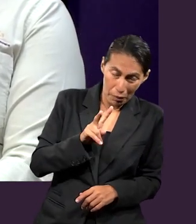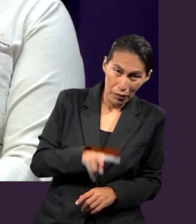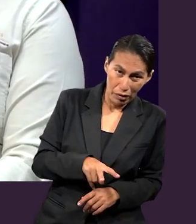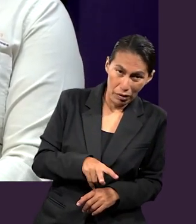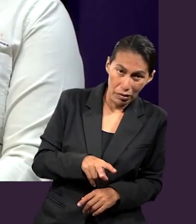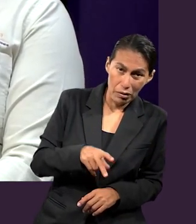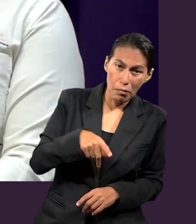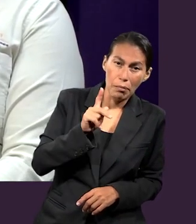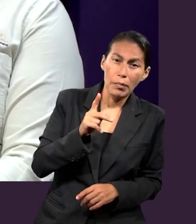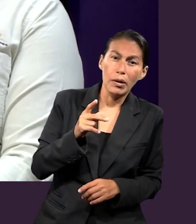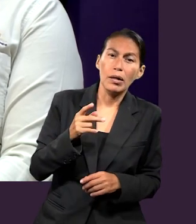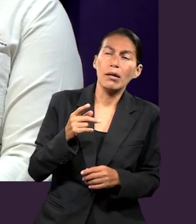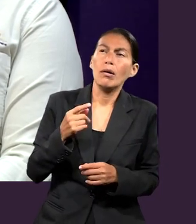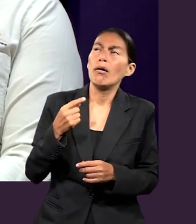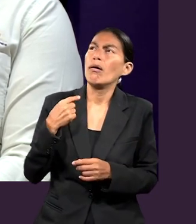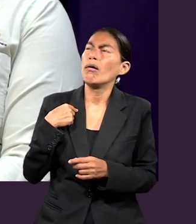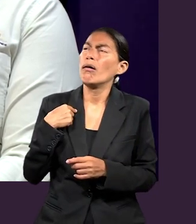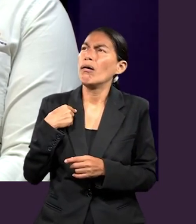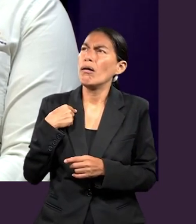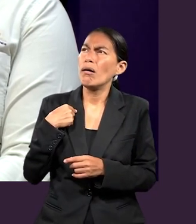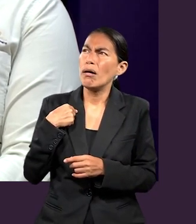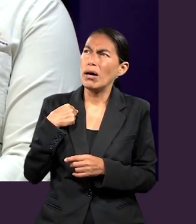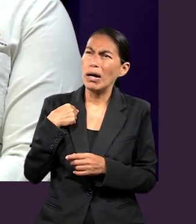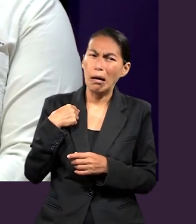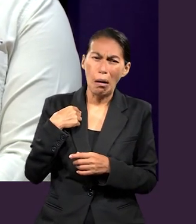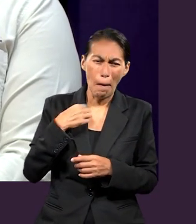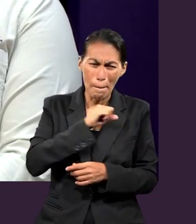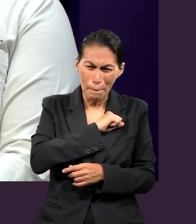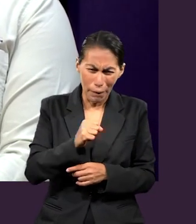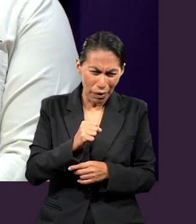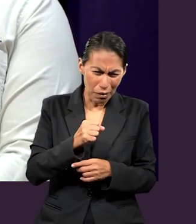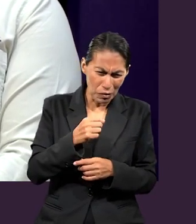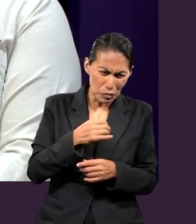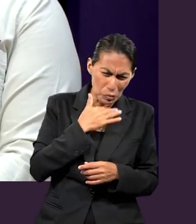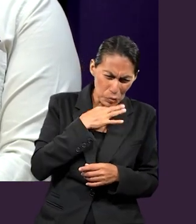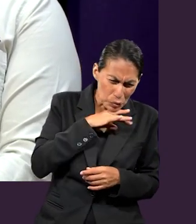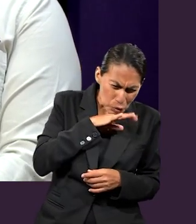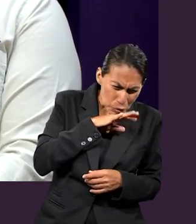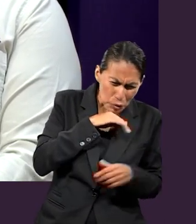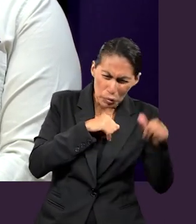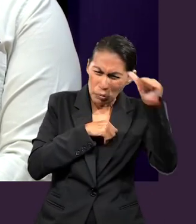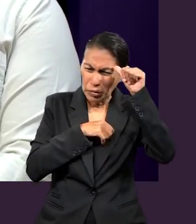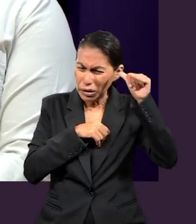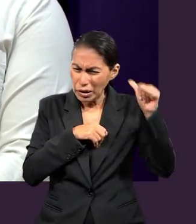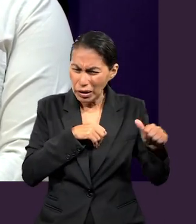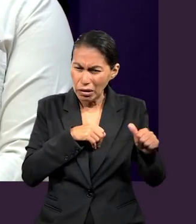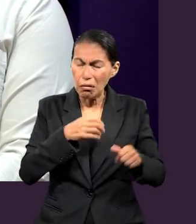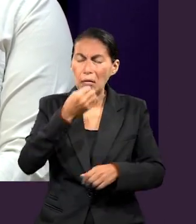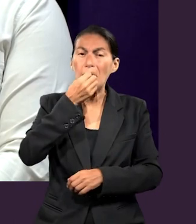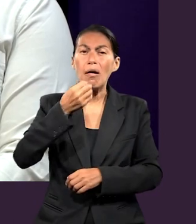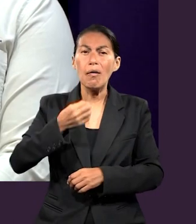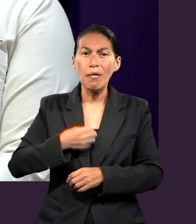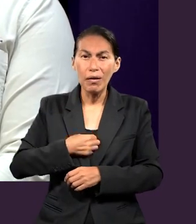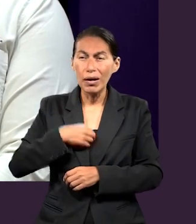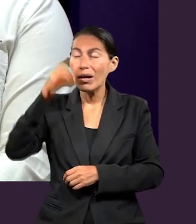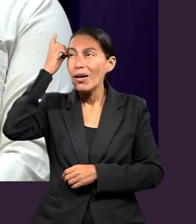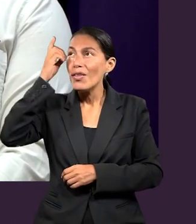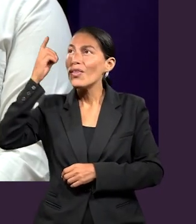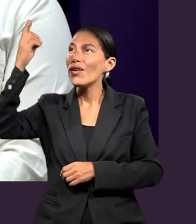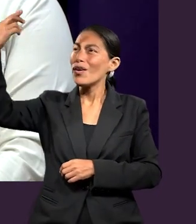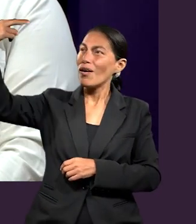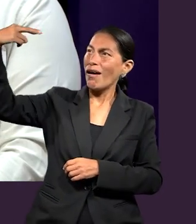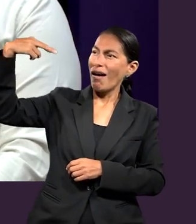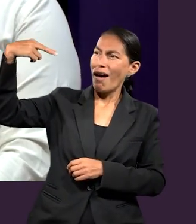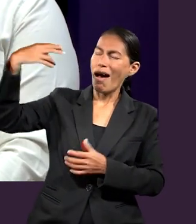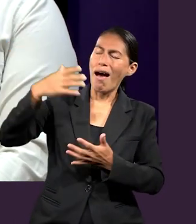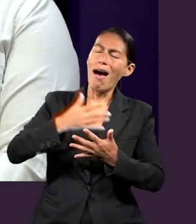Pero también me da tranquilidad al saber que dentro de toda la imperfección humana que podamos tener, Dios sigue al pendiente